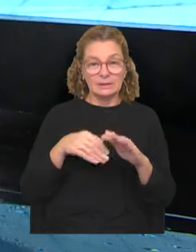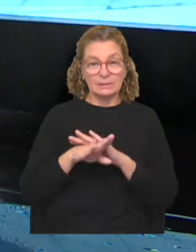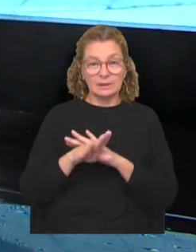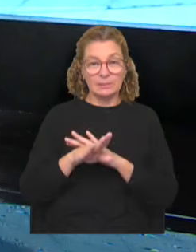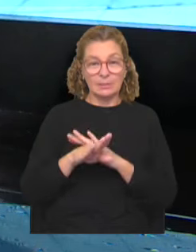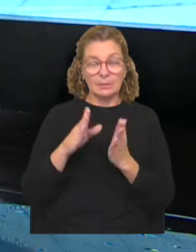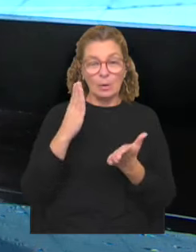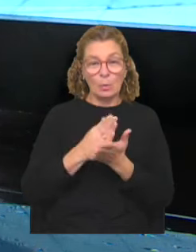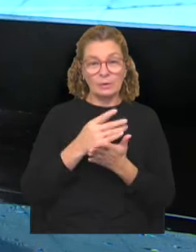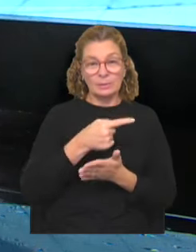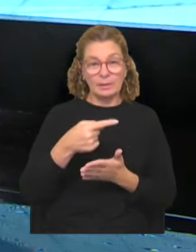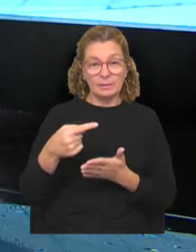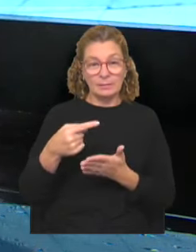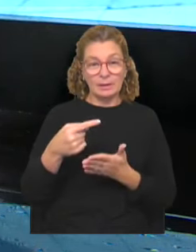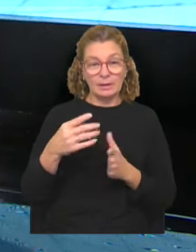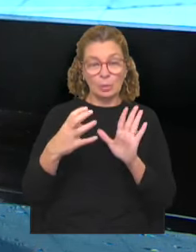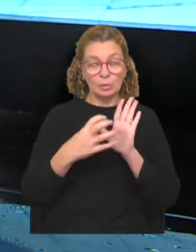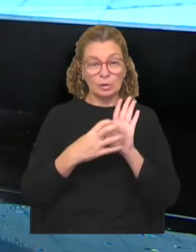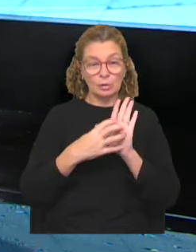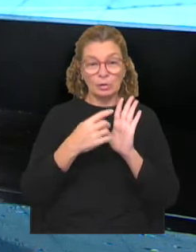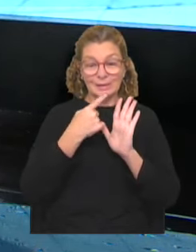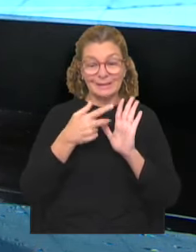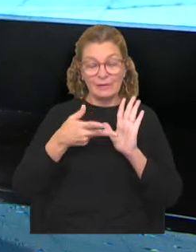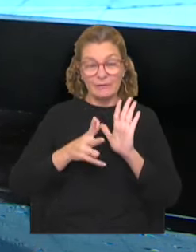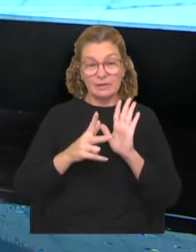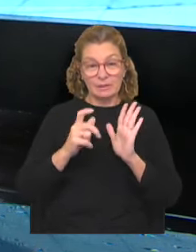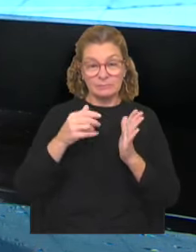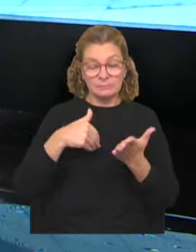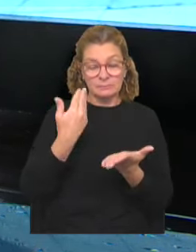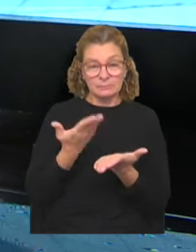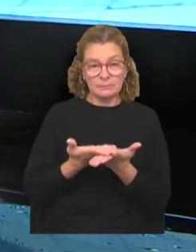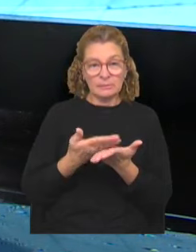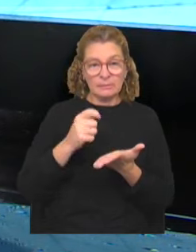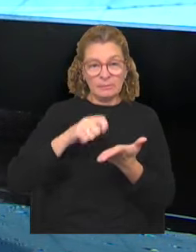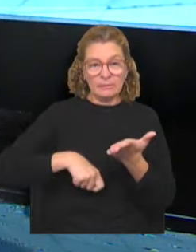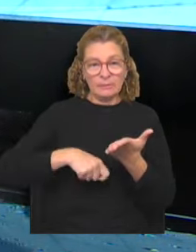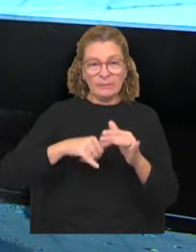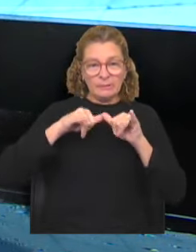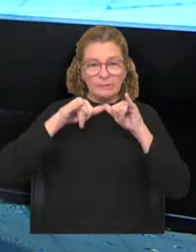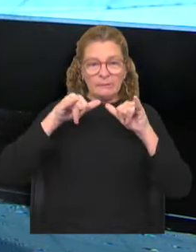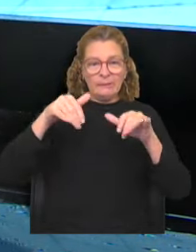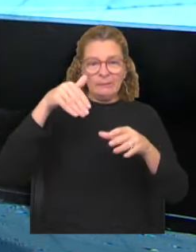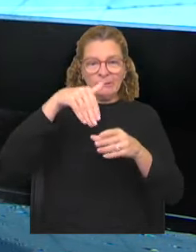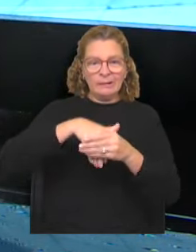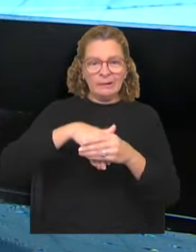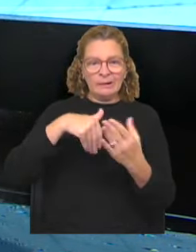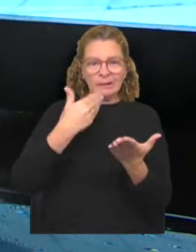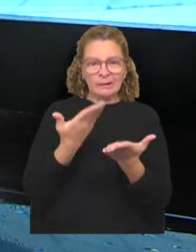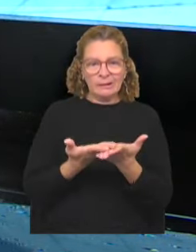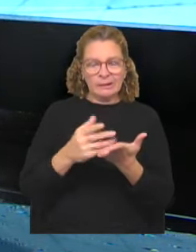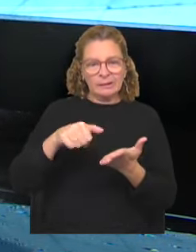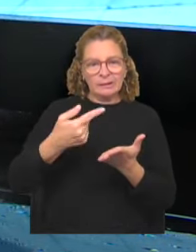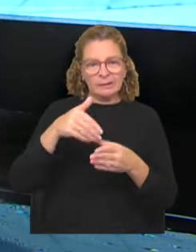en la última semana del plazo constitucional para presentar las firmas, las campañas que buscan plebiscitar propuestas en las próximas